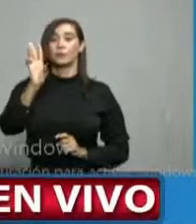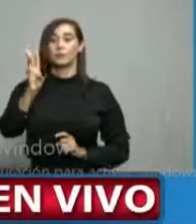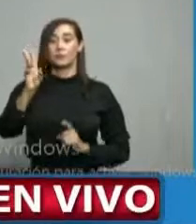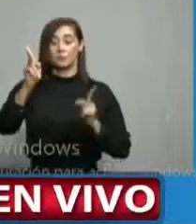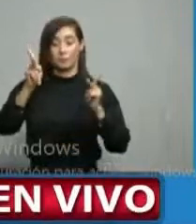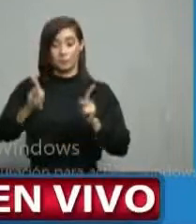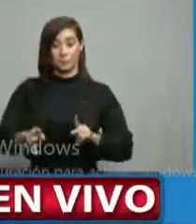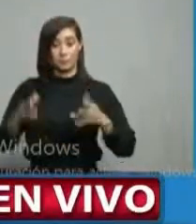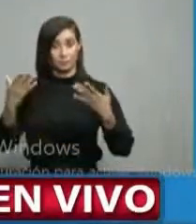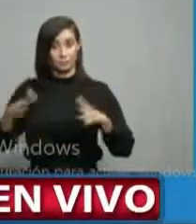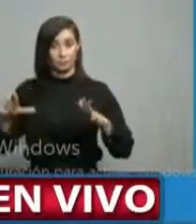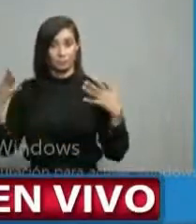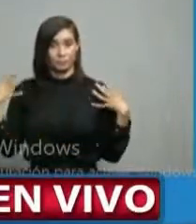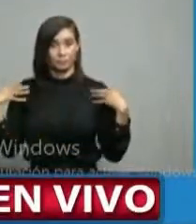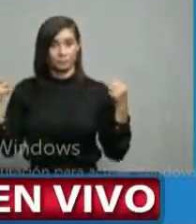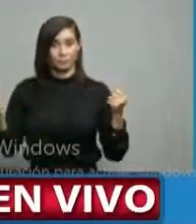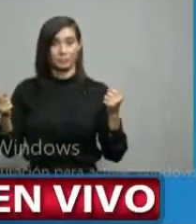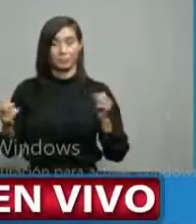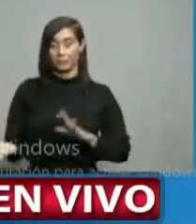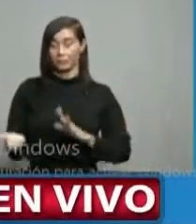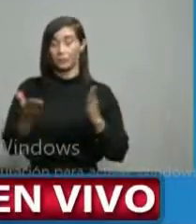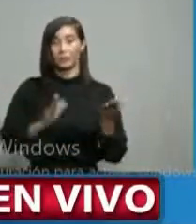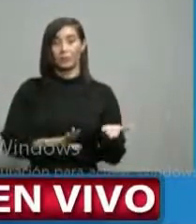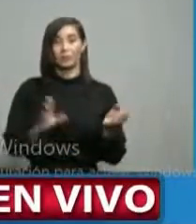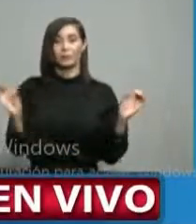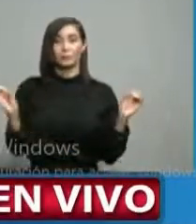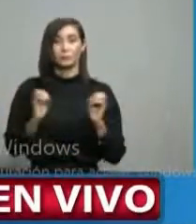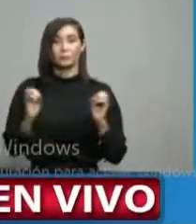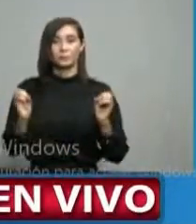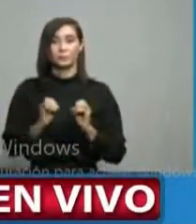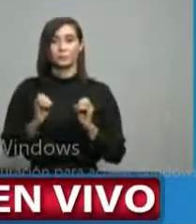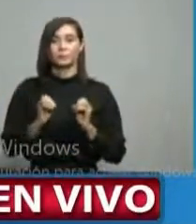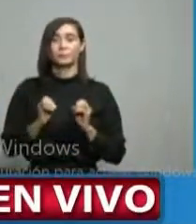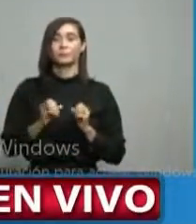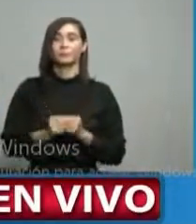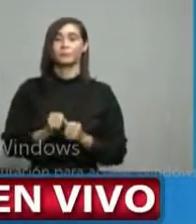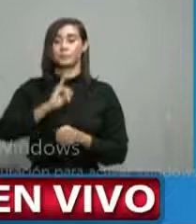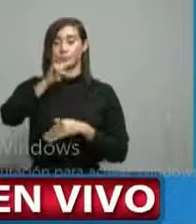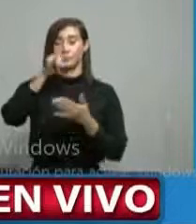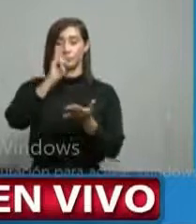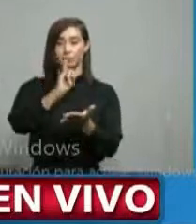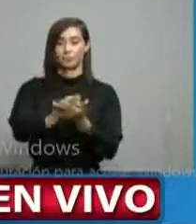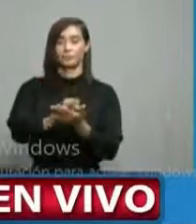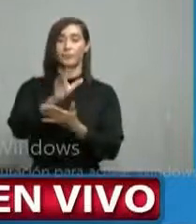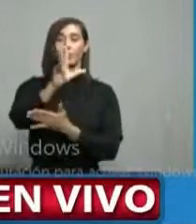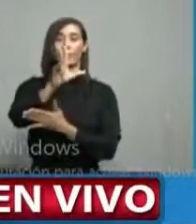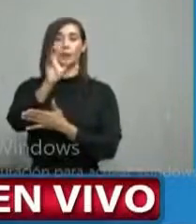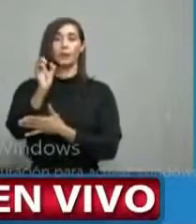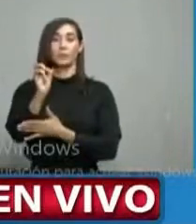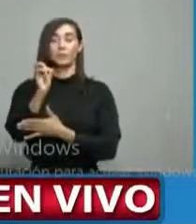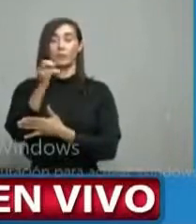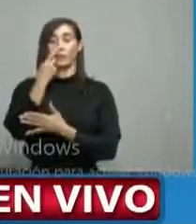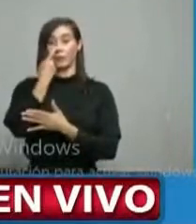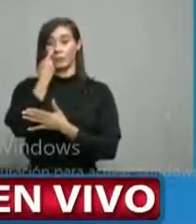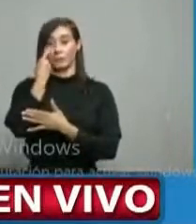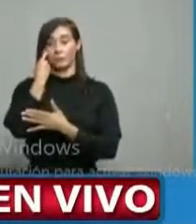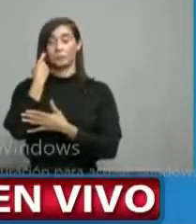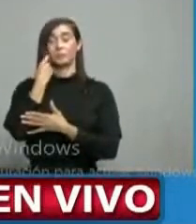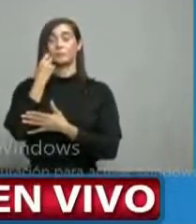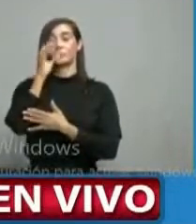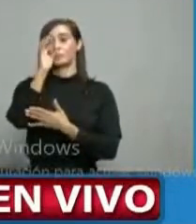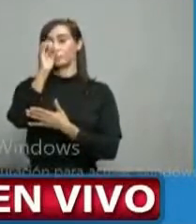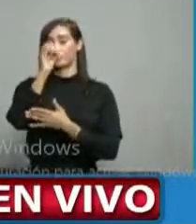recuperados, 0 fallecimientos. Independencia, 30 pruebas realizadas,